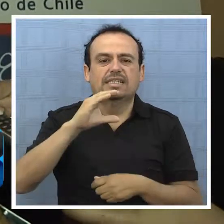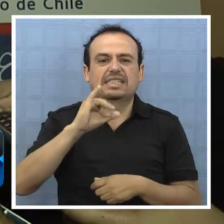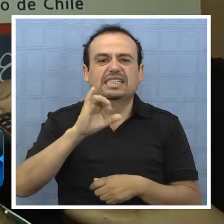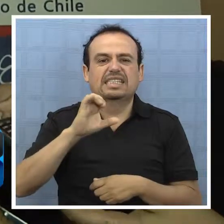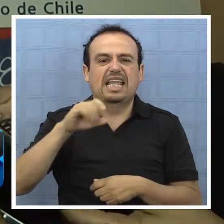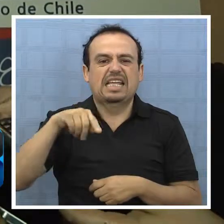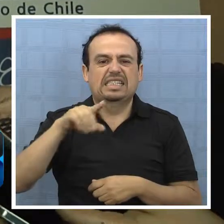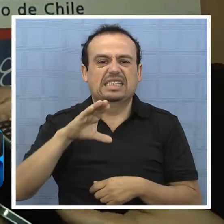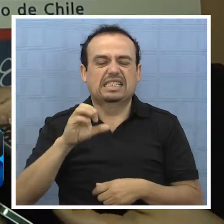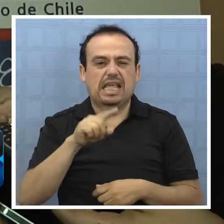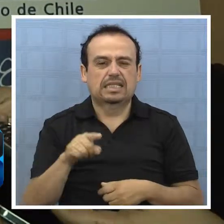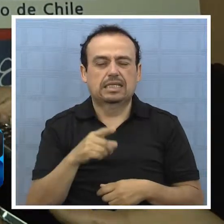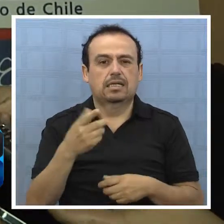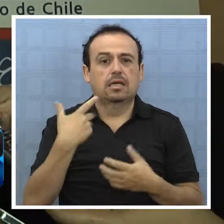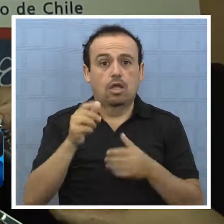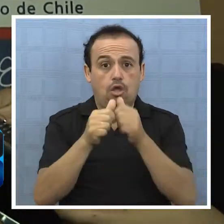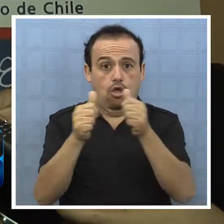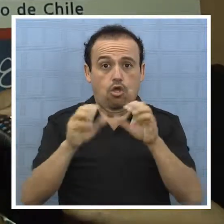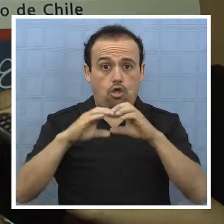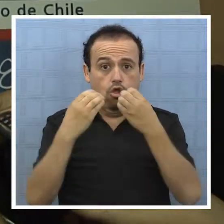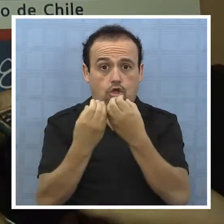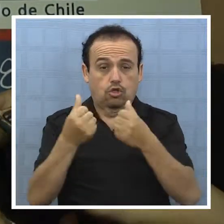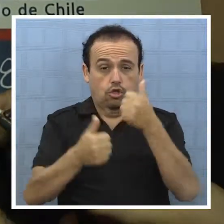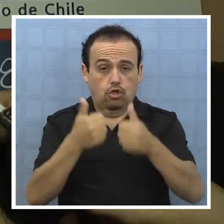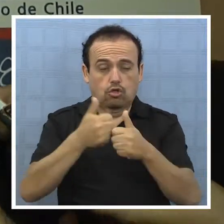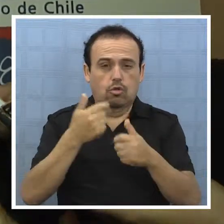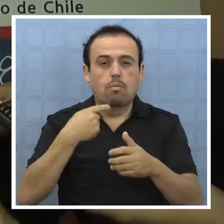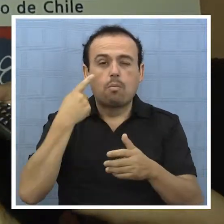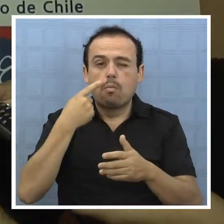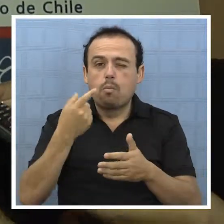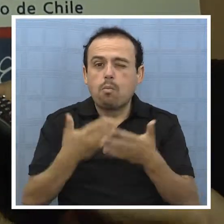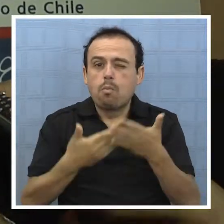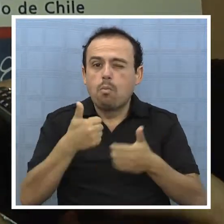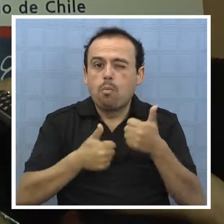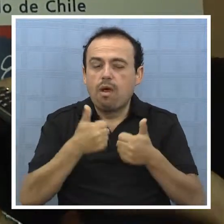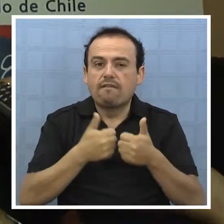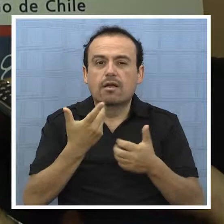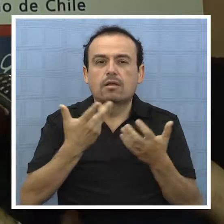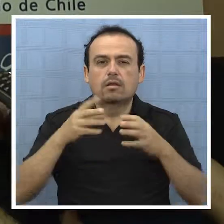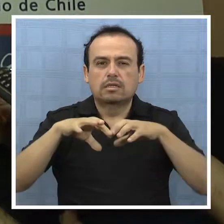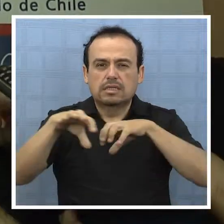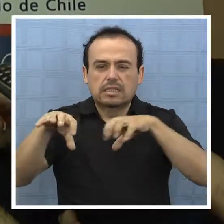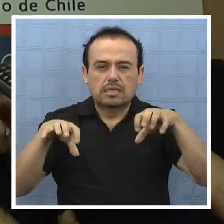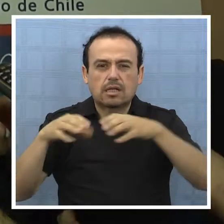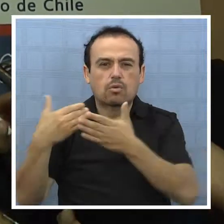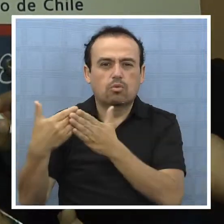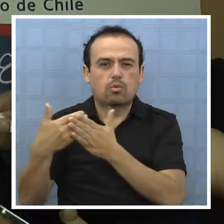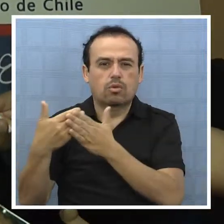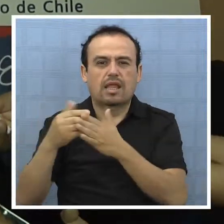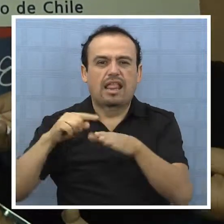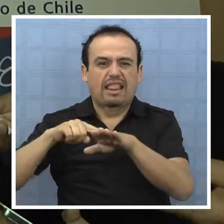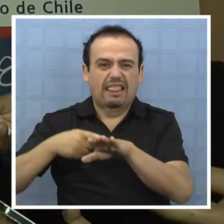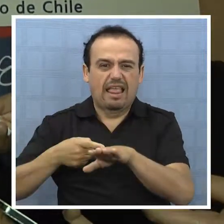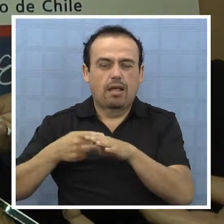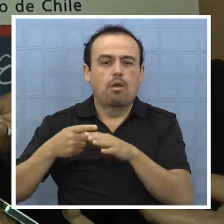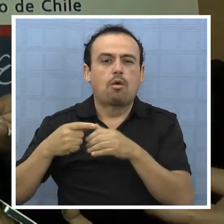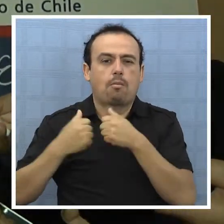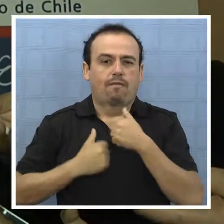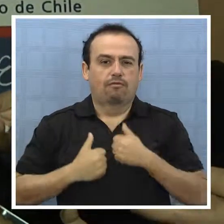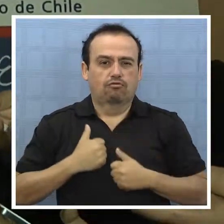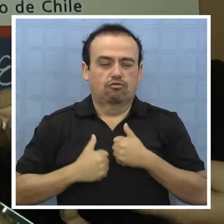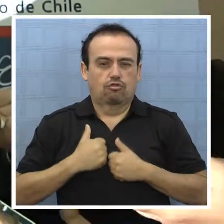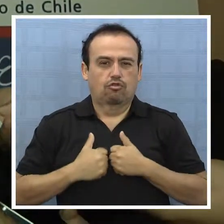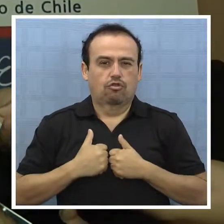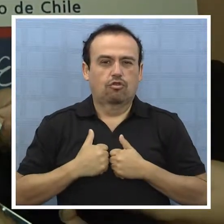acordó que para la prueba de ciencia habrá una separata para los estudiantes técnicos profesionales,